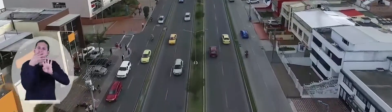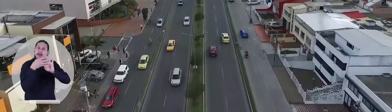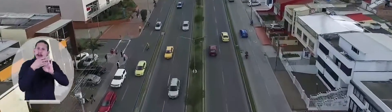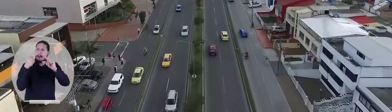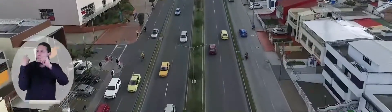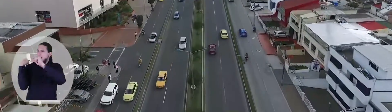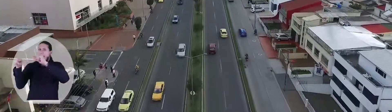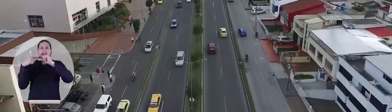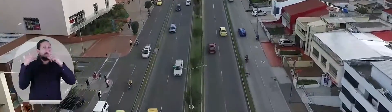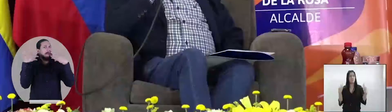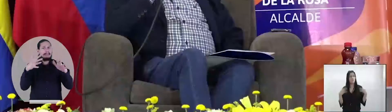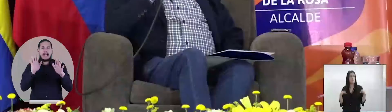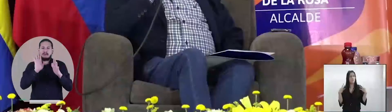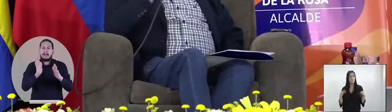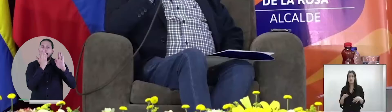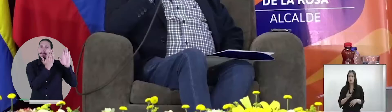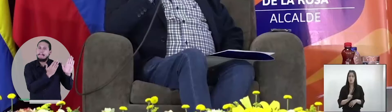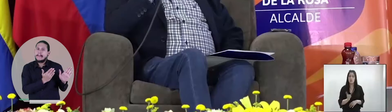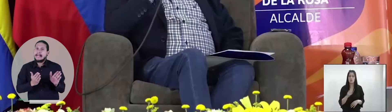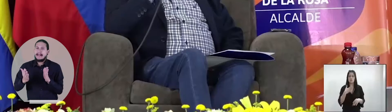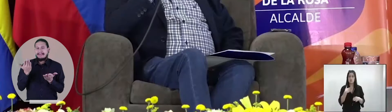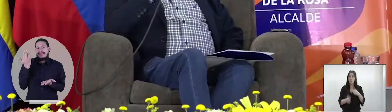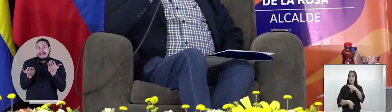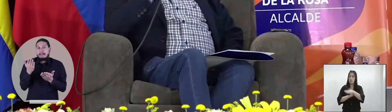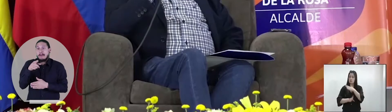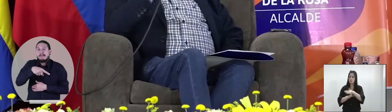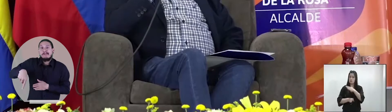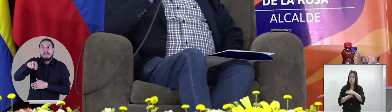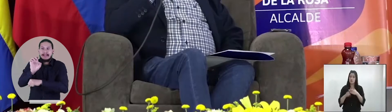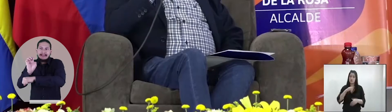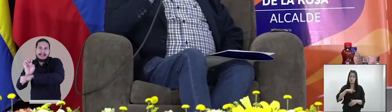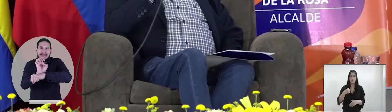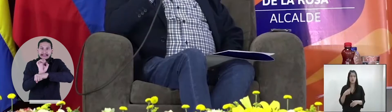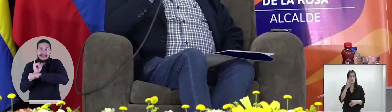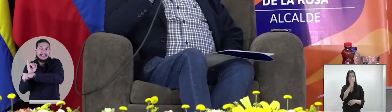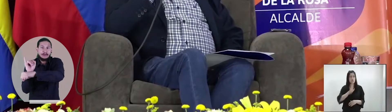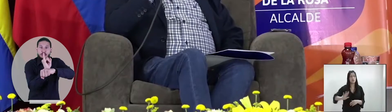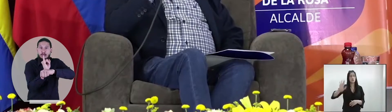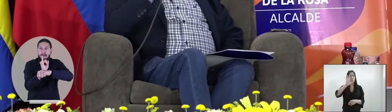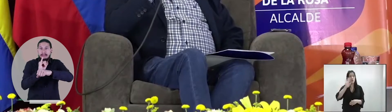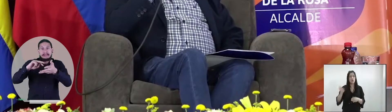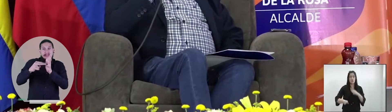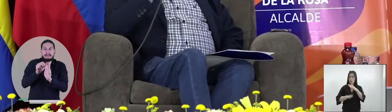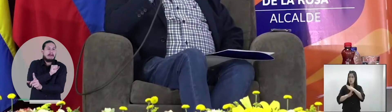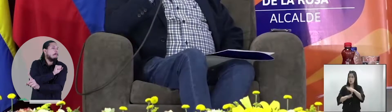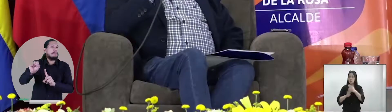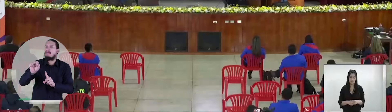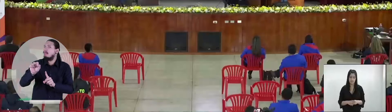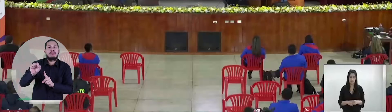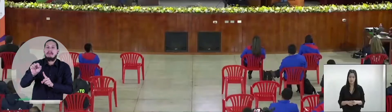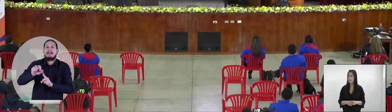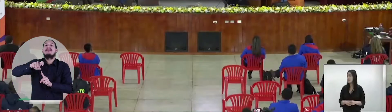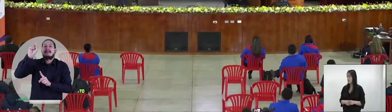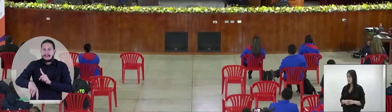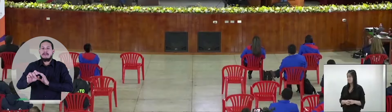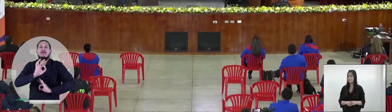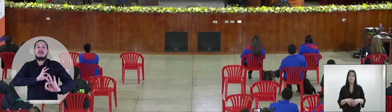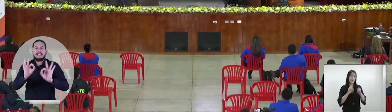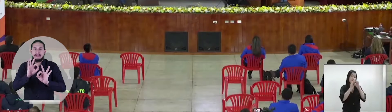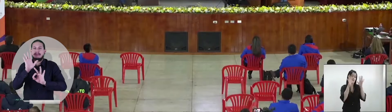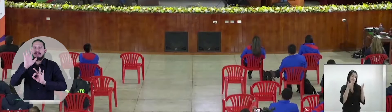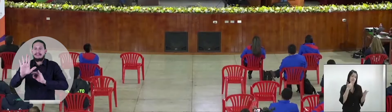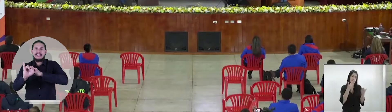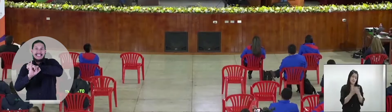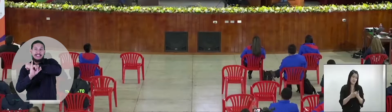y este formulario se basa en el modelo integrado de planeación y gestión. Administración Municipal no perdió la certificación